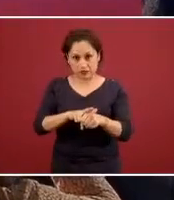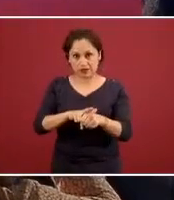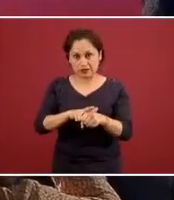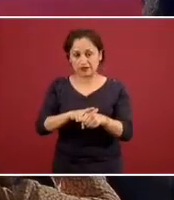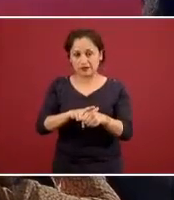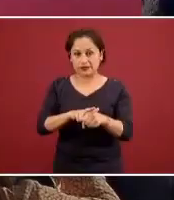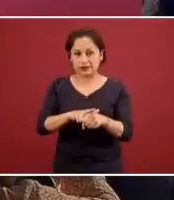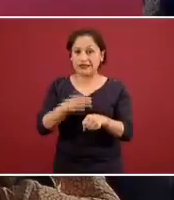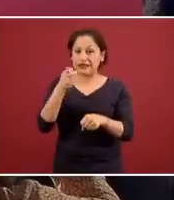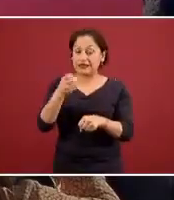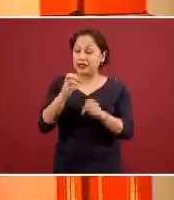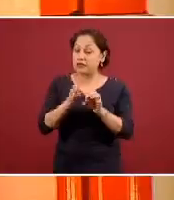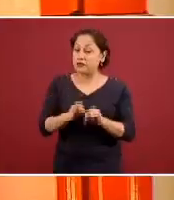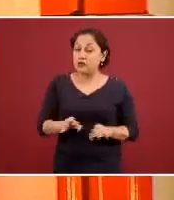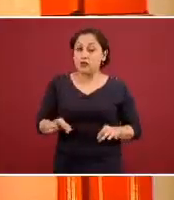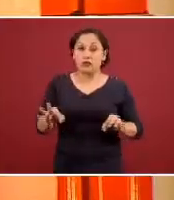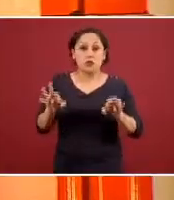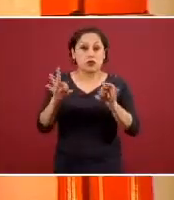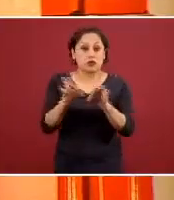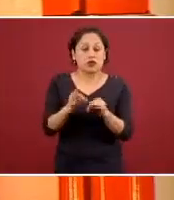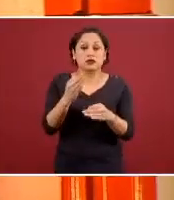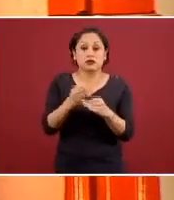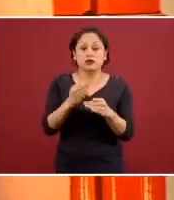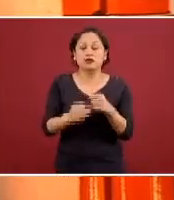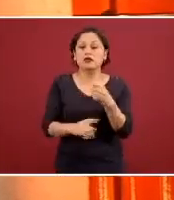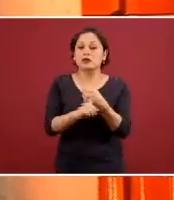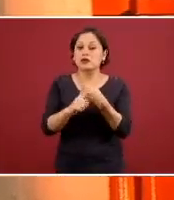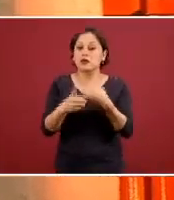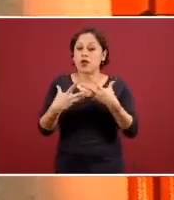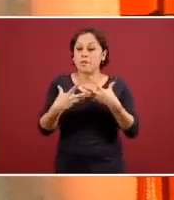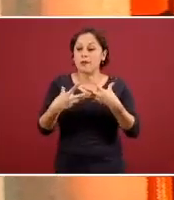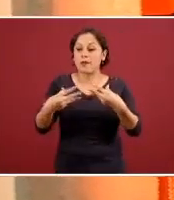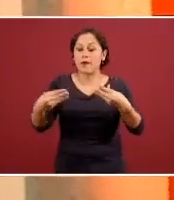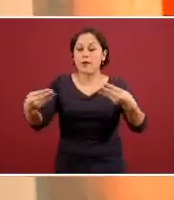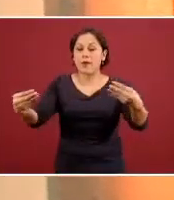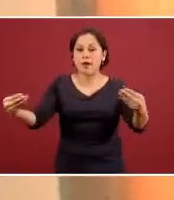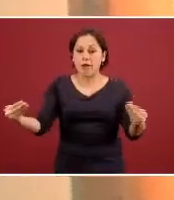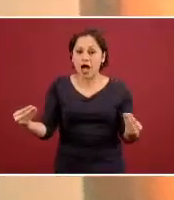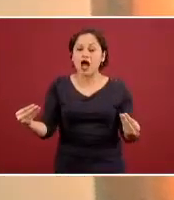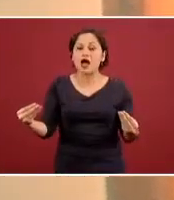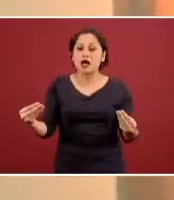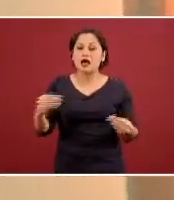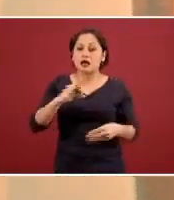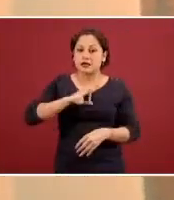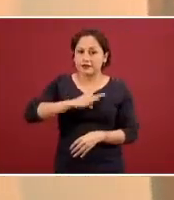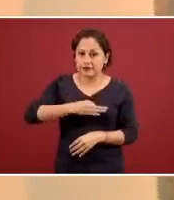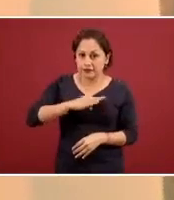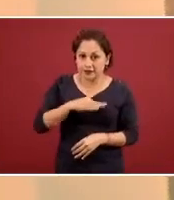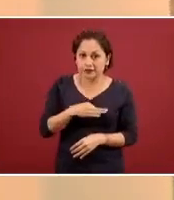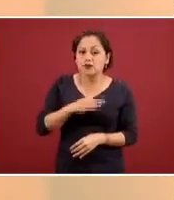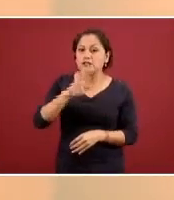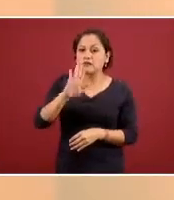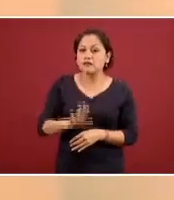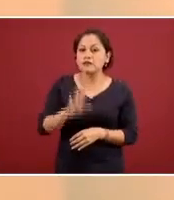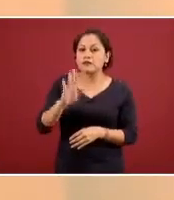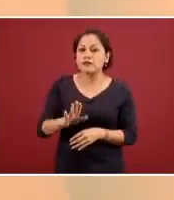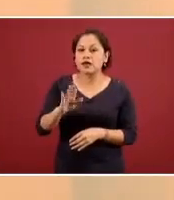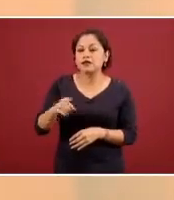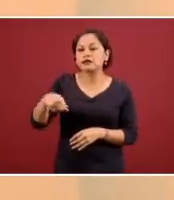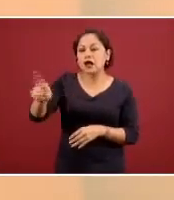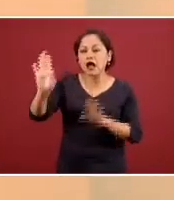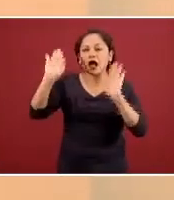militar pero quiero decirles que esta es una situación no de tipo militar sino de hermandad de